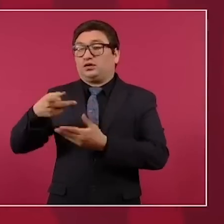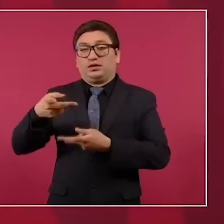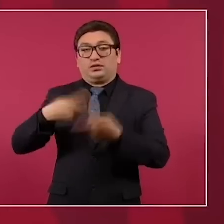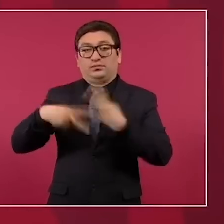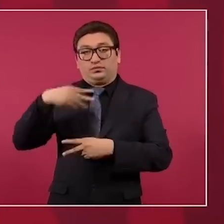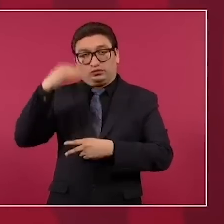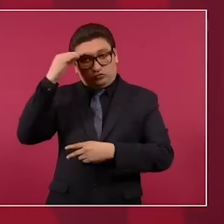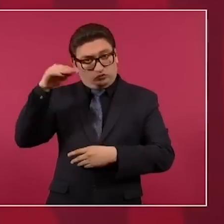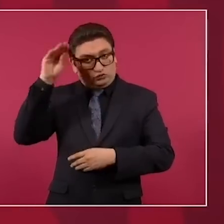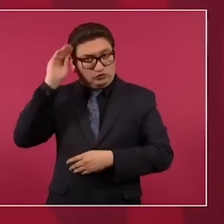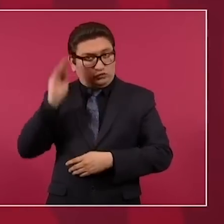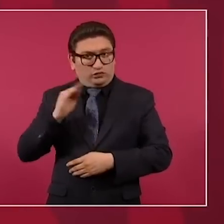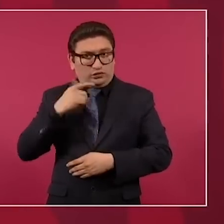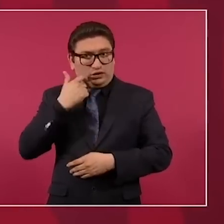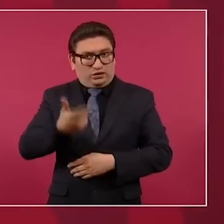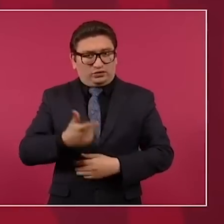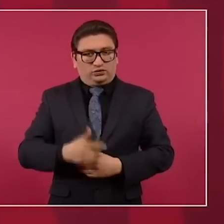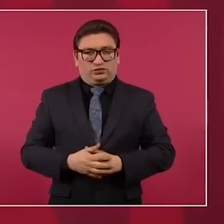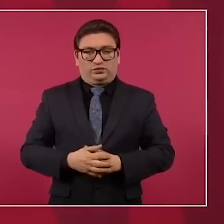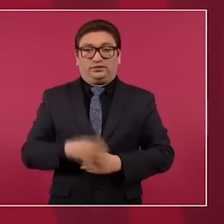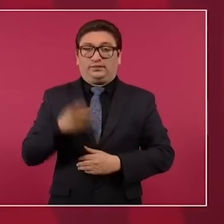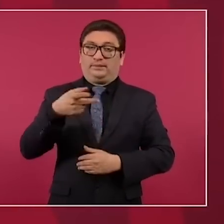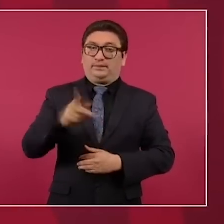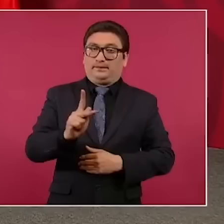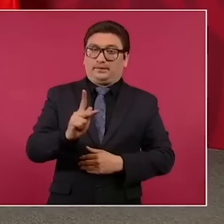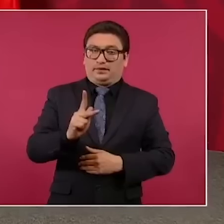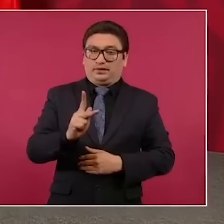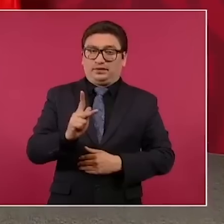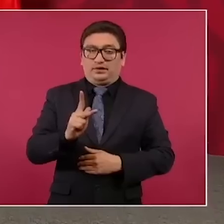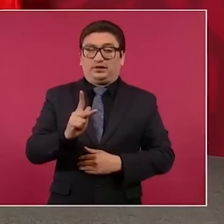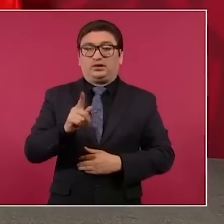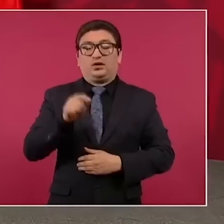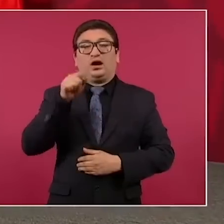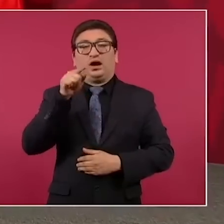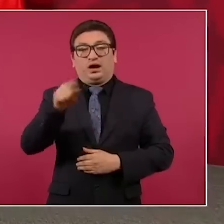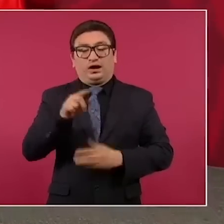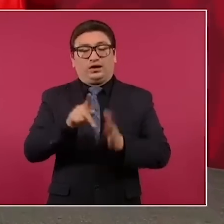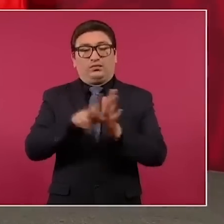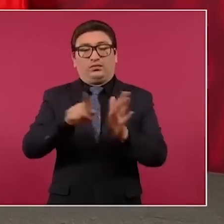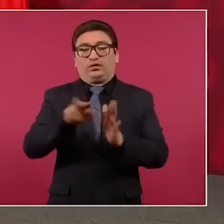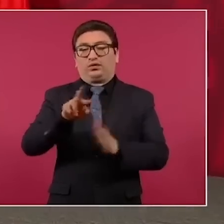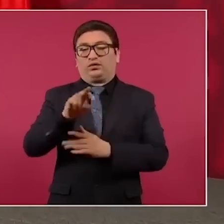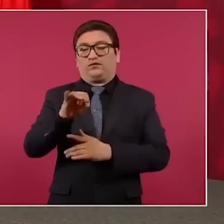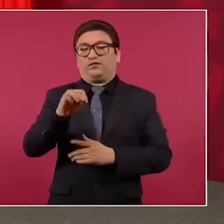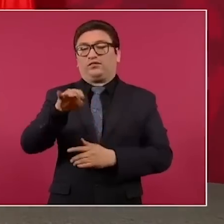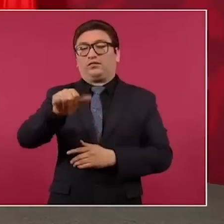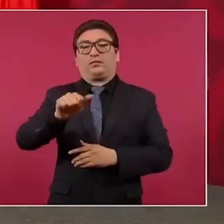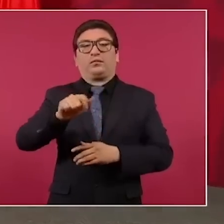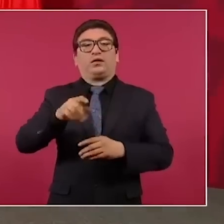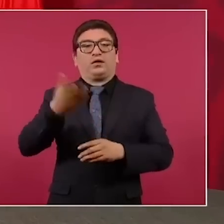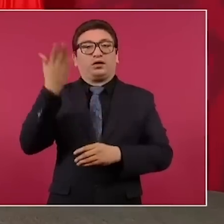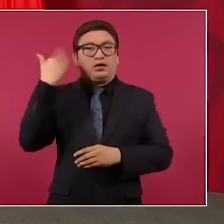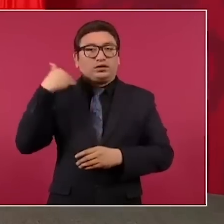pero el Reforma fue